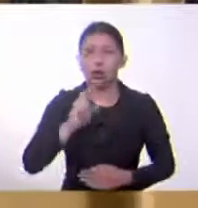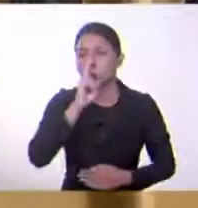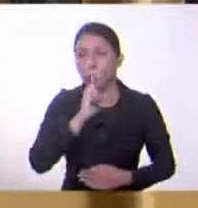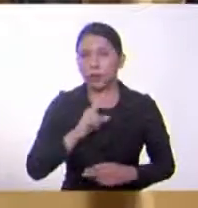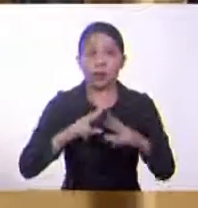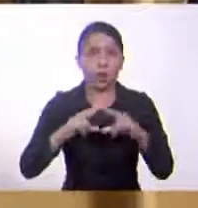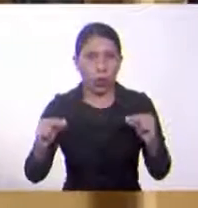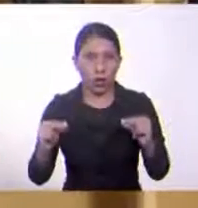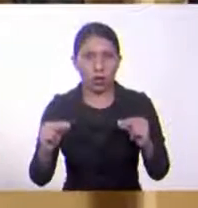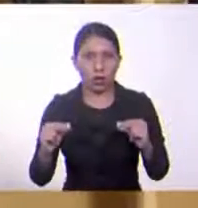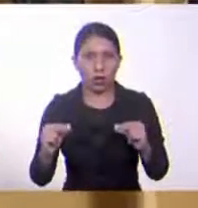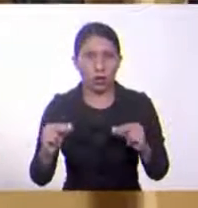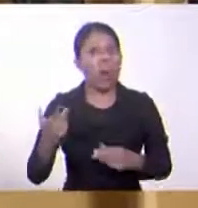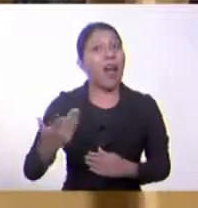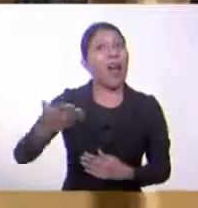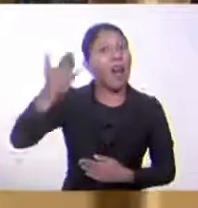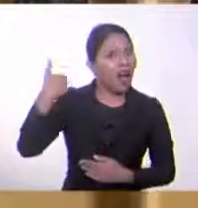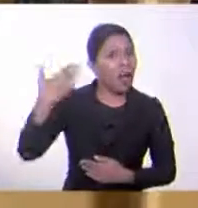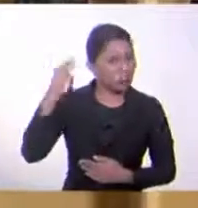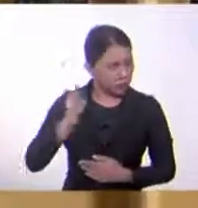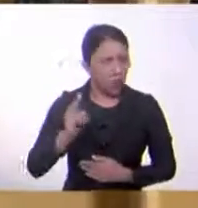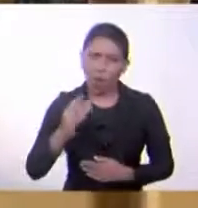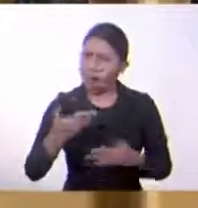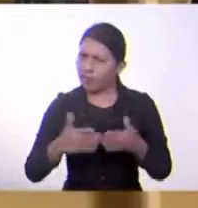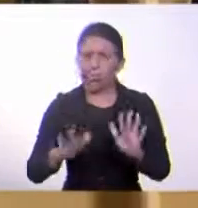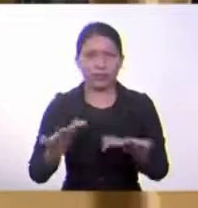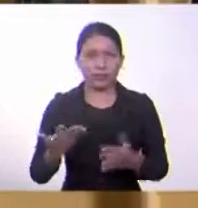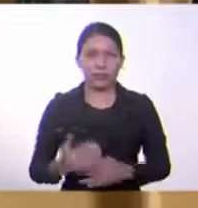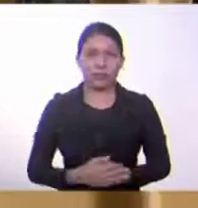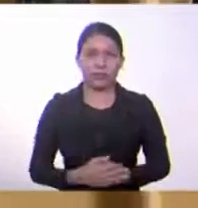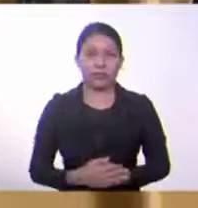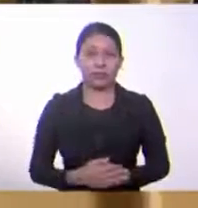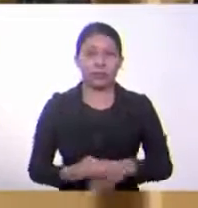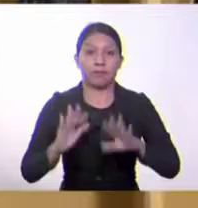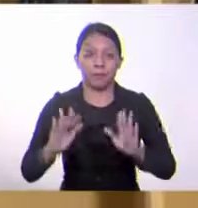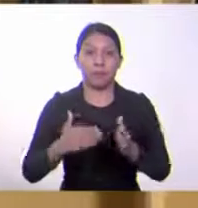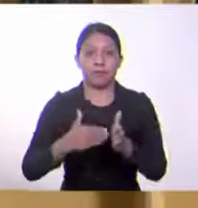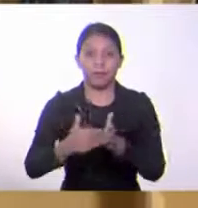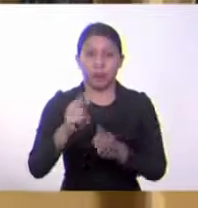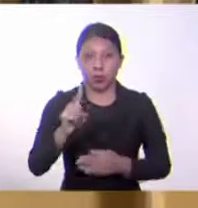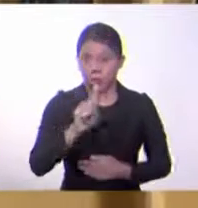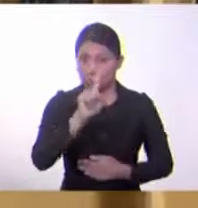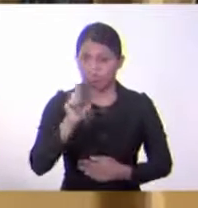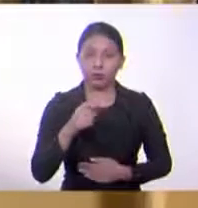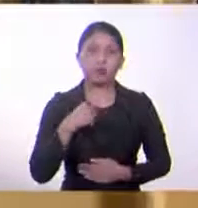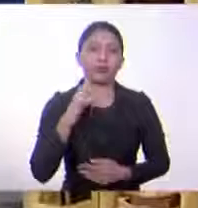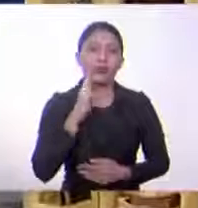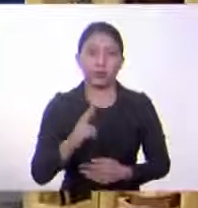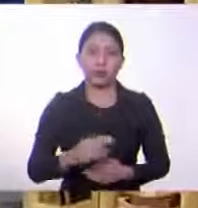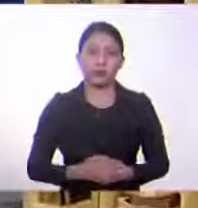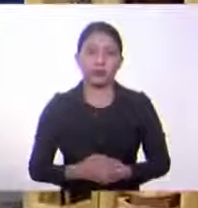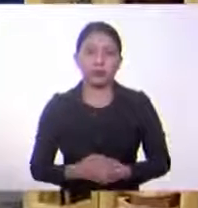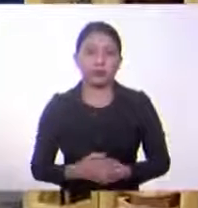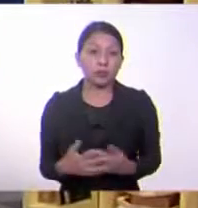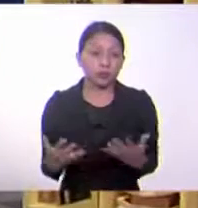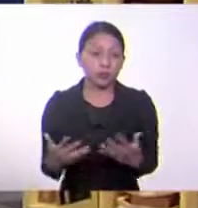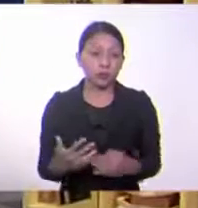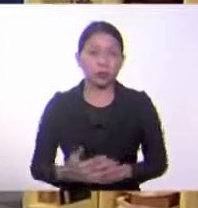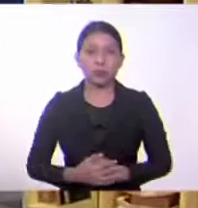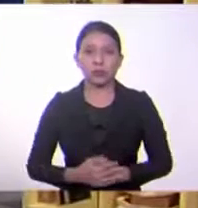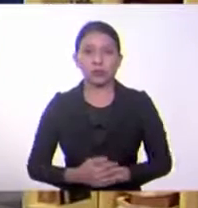Nicaragua, pero ¿en ese momento era así o cómo se podemos entender eso? Bueno, a raíz de tu pregunta, te diré, hay una